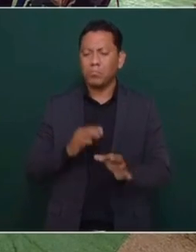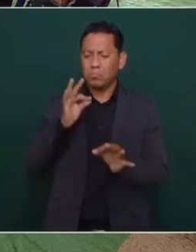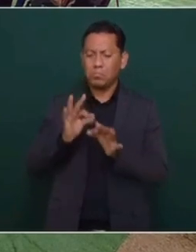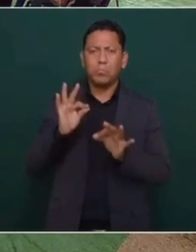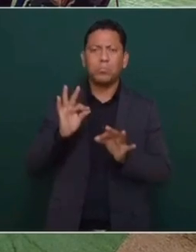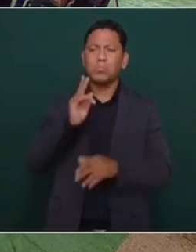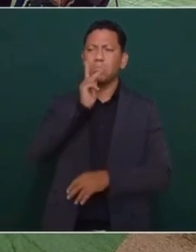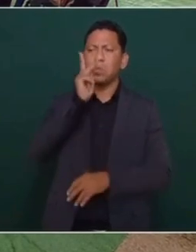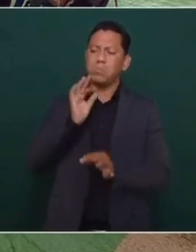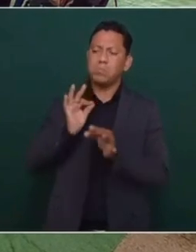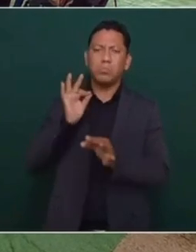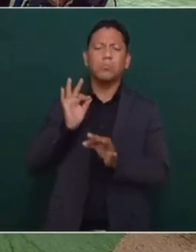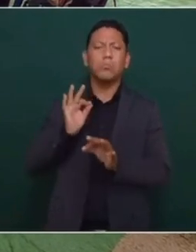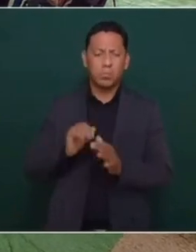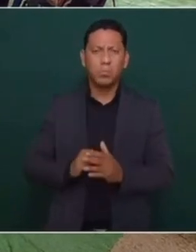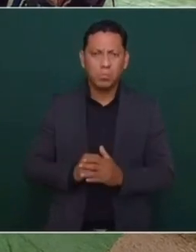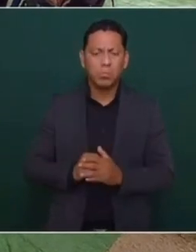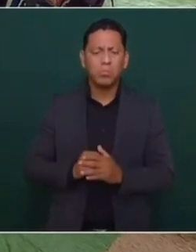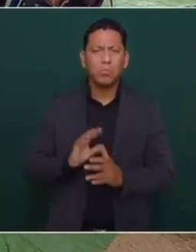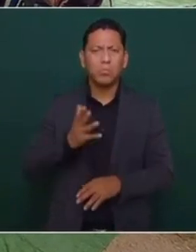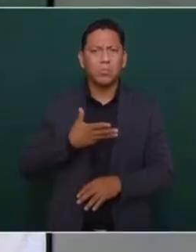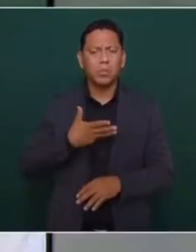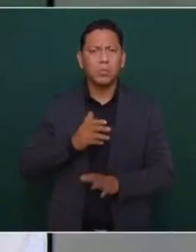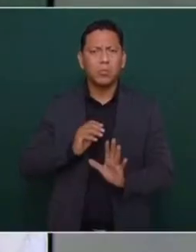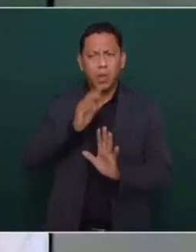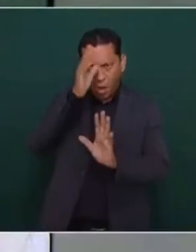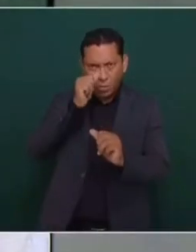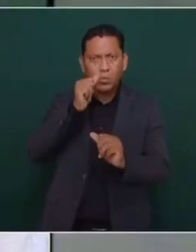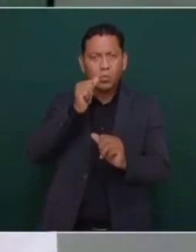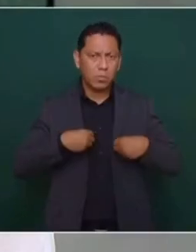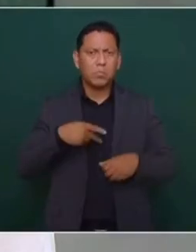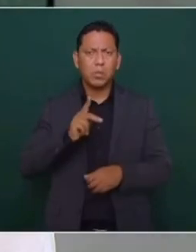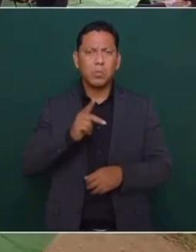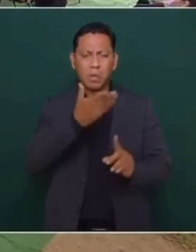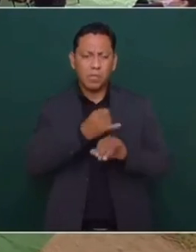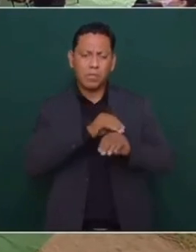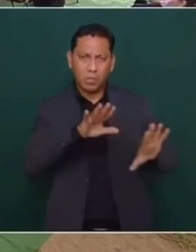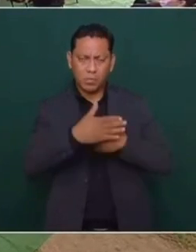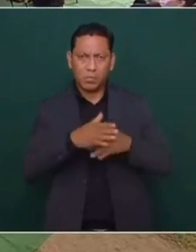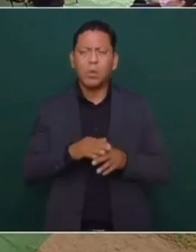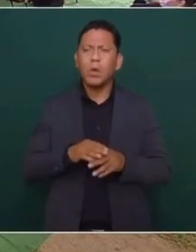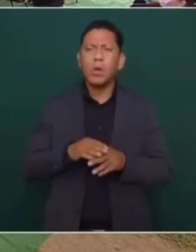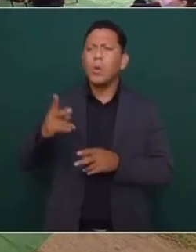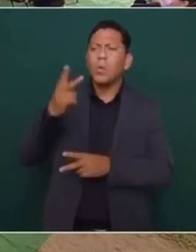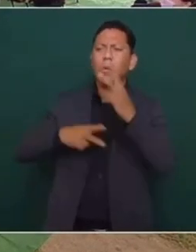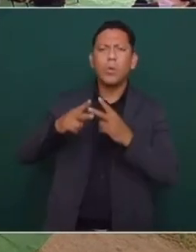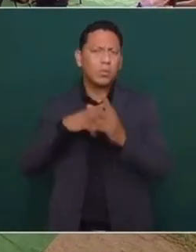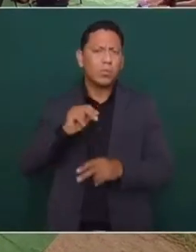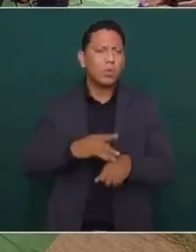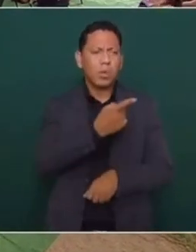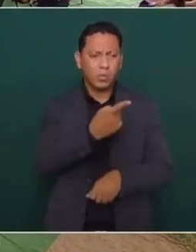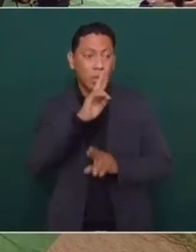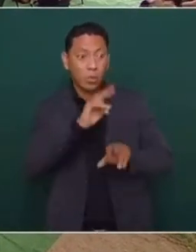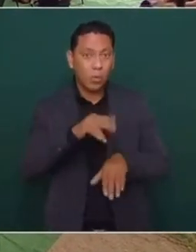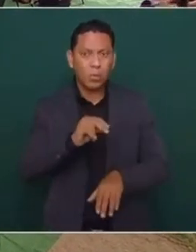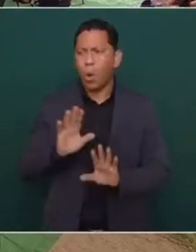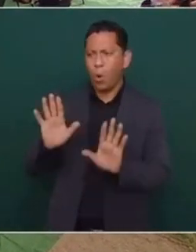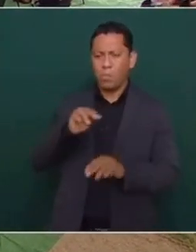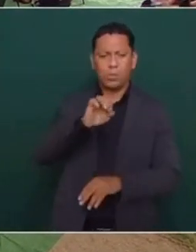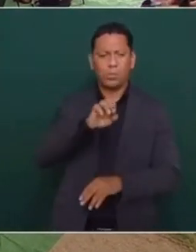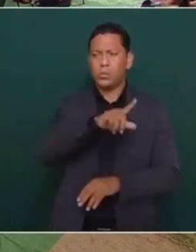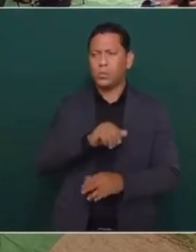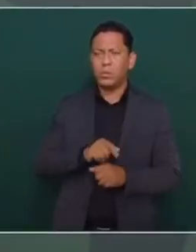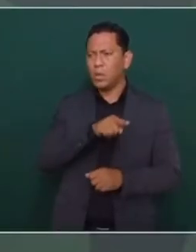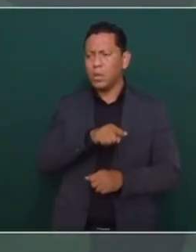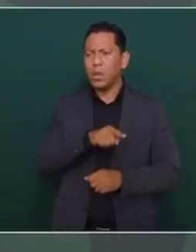Cumplimos la palabra que tenemos empeñado con nuestro paisano. ¿Y la razón por la cual no ha venido el funcionario federal a Tabasco? No, no. Manuel Bartlett